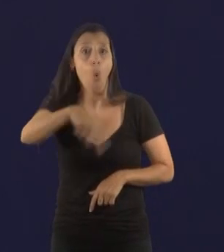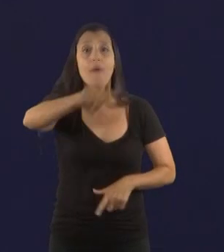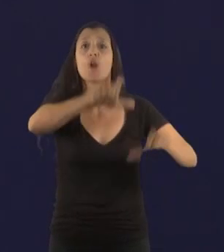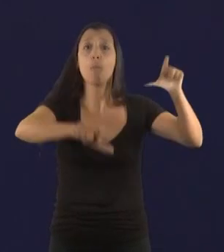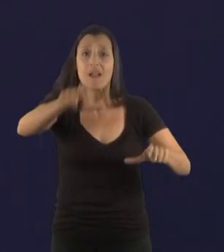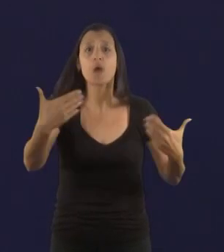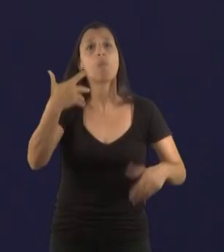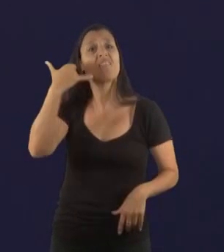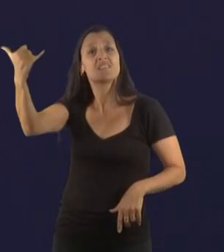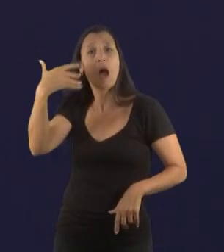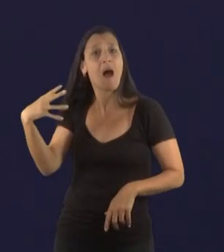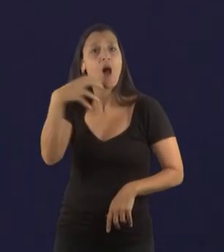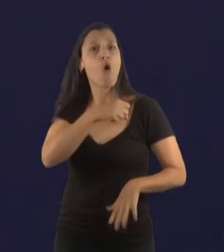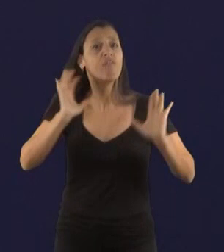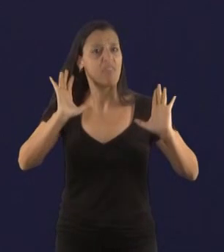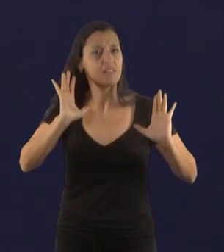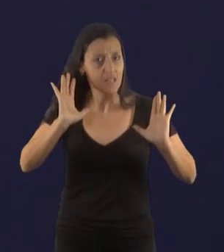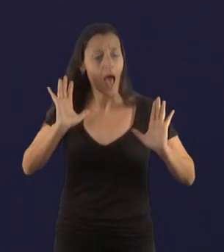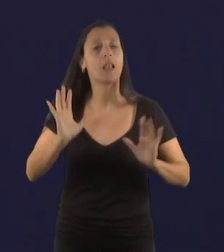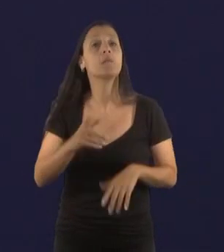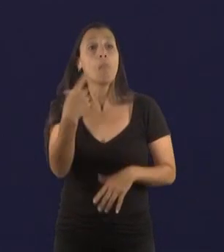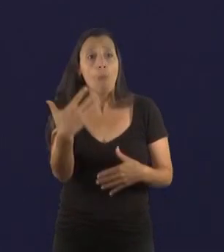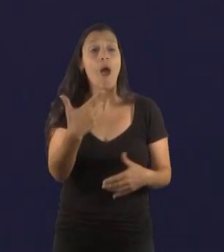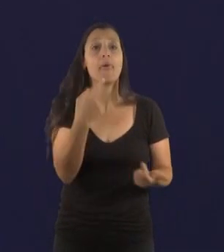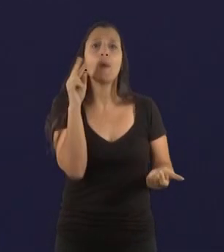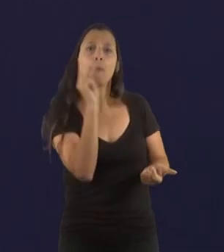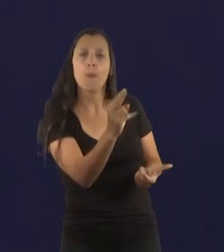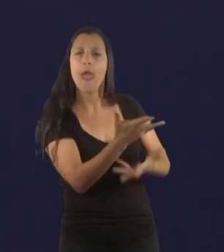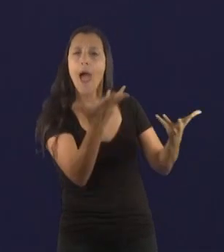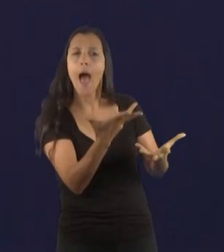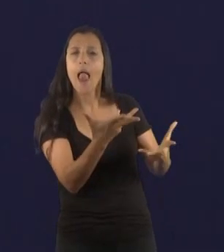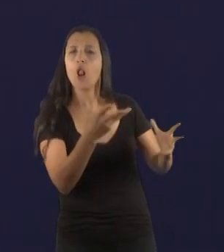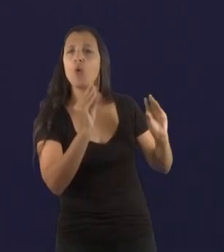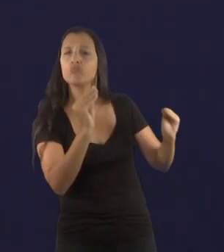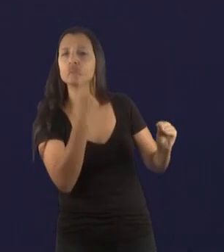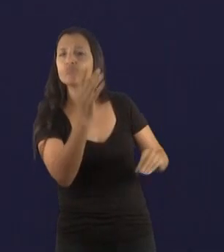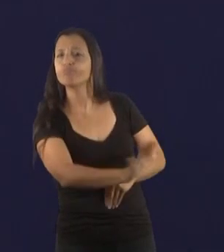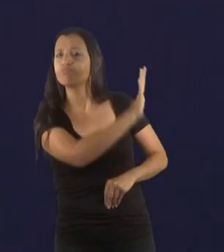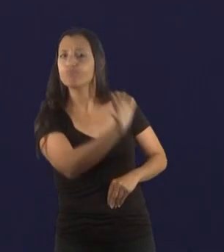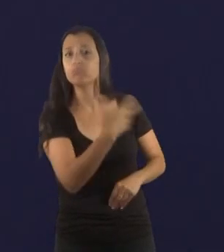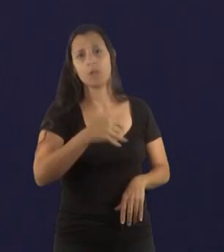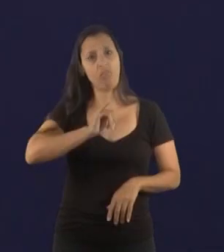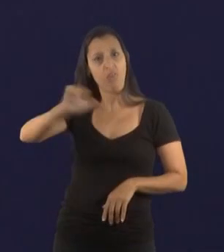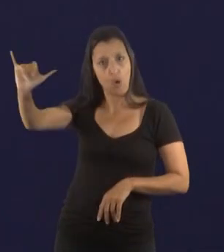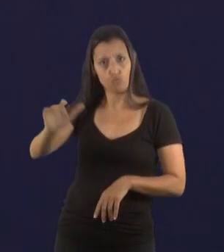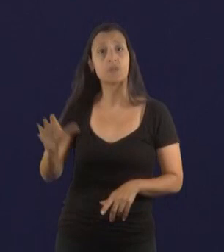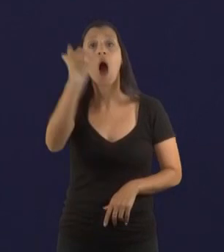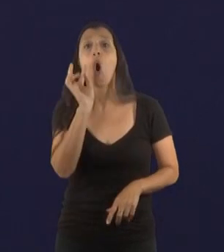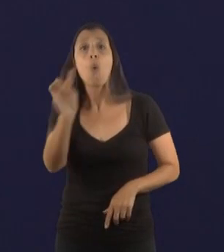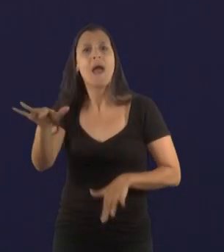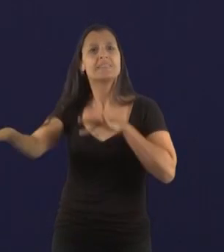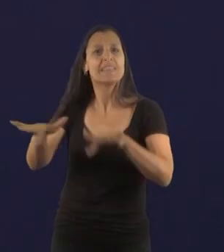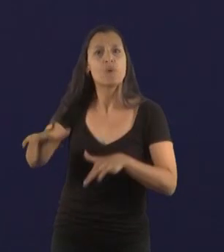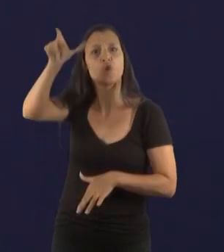esta línea donde anónimamente pueden hacer la denuncia aquellos que consideren que son o que están siendo extorsionados